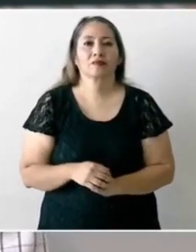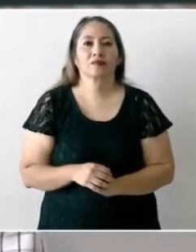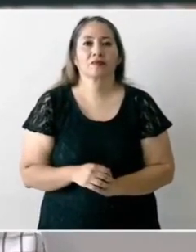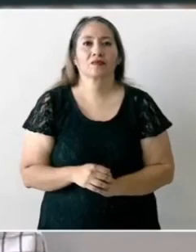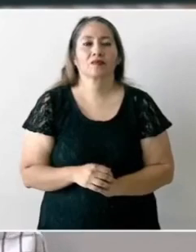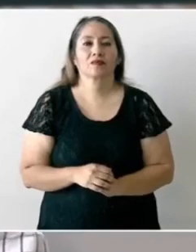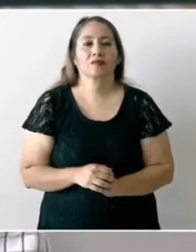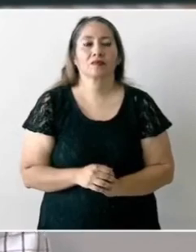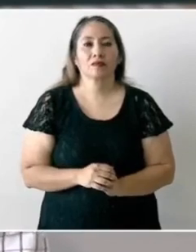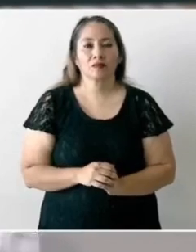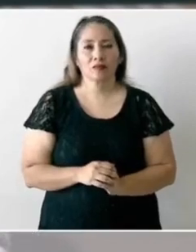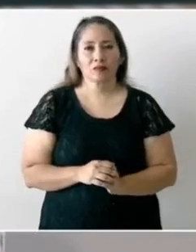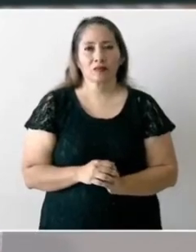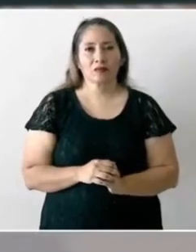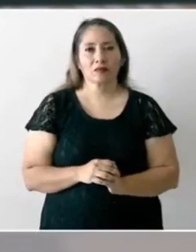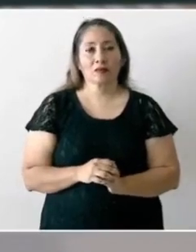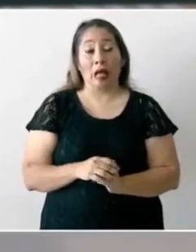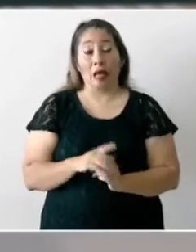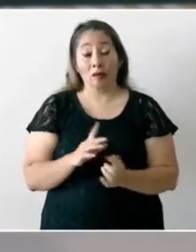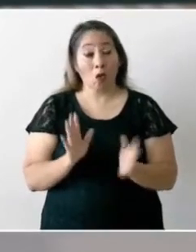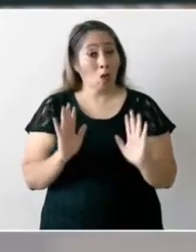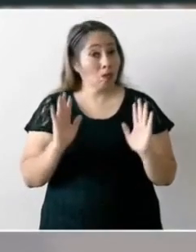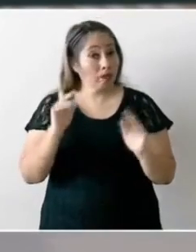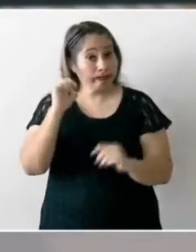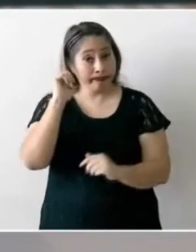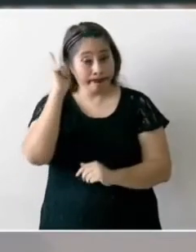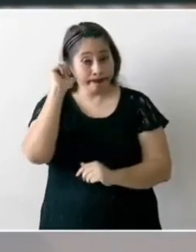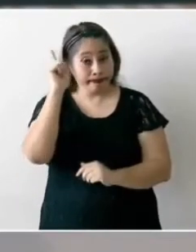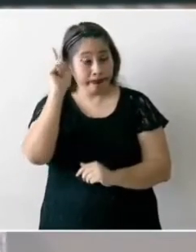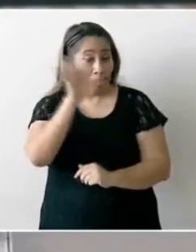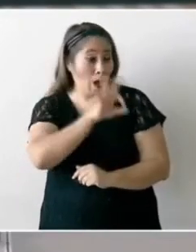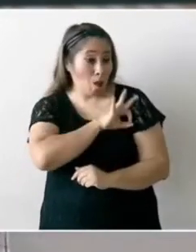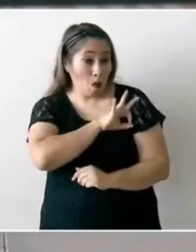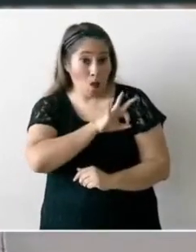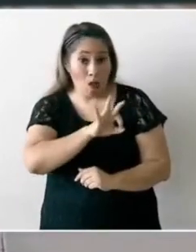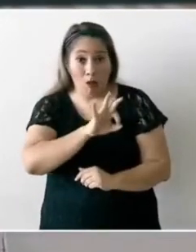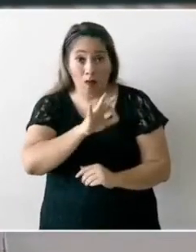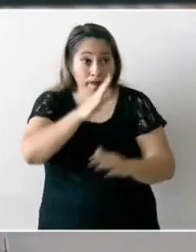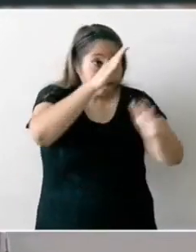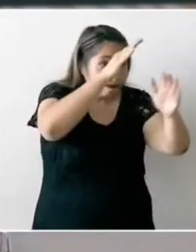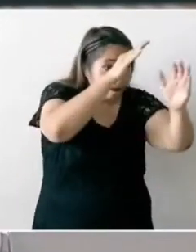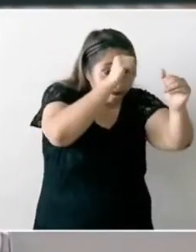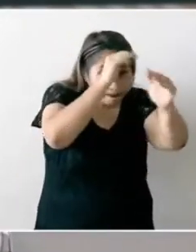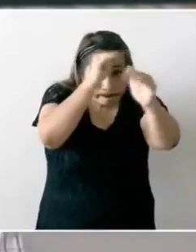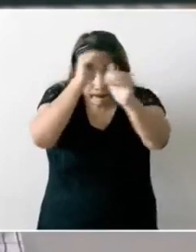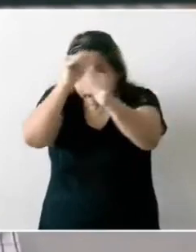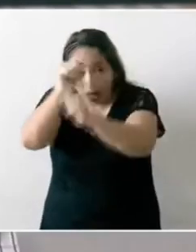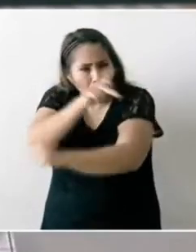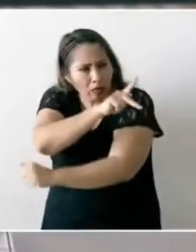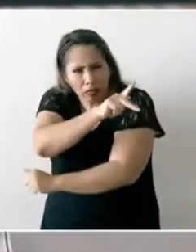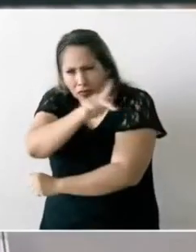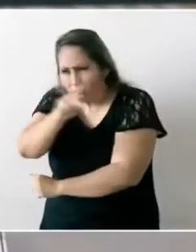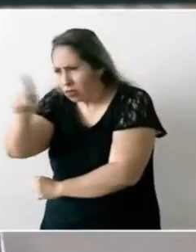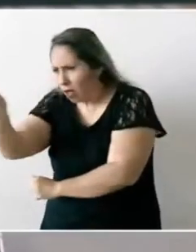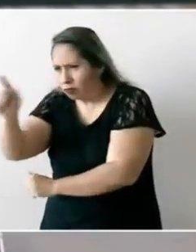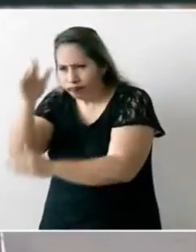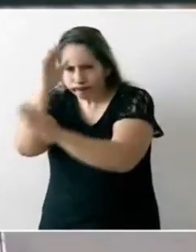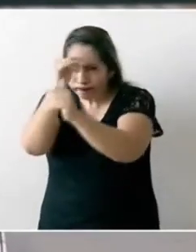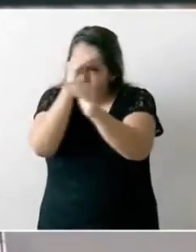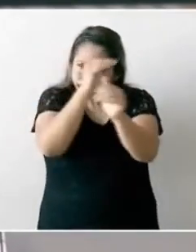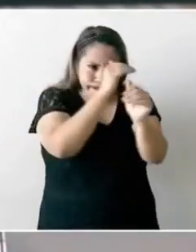que podamos llegar a un acuerdo entre todos en el que vamos a ayudar